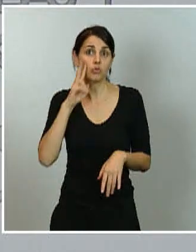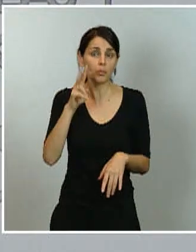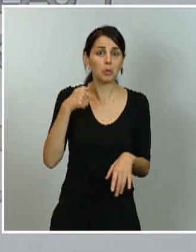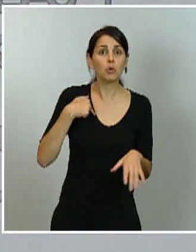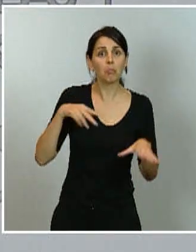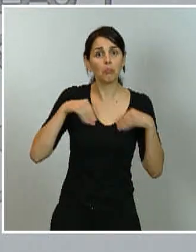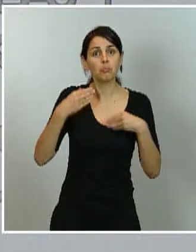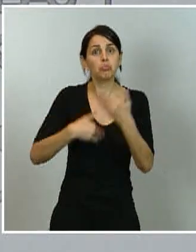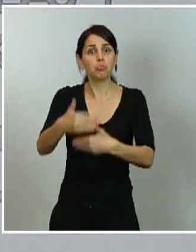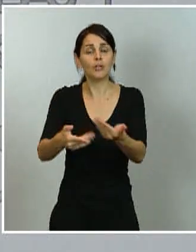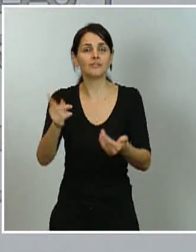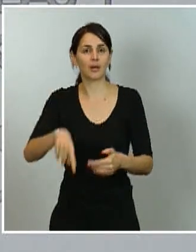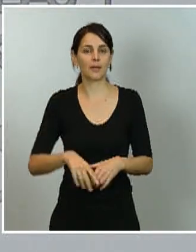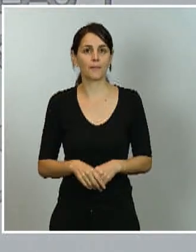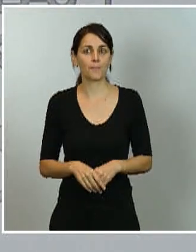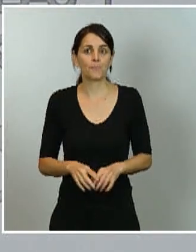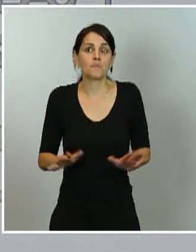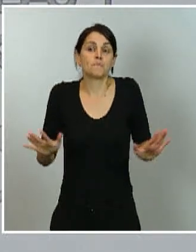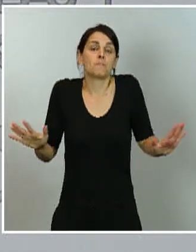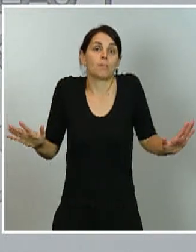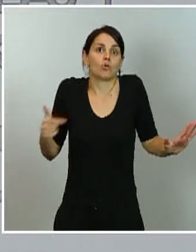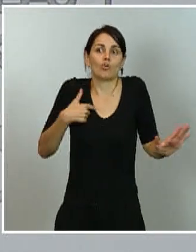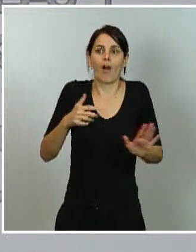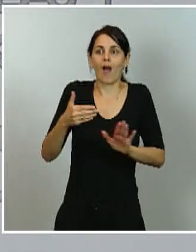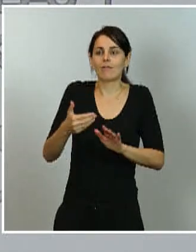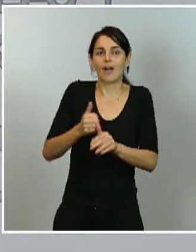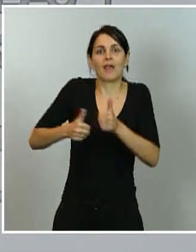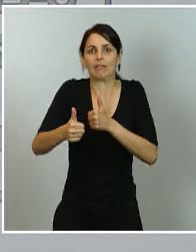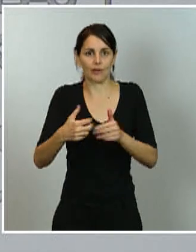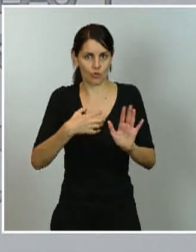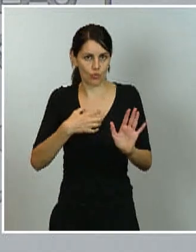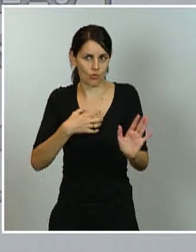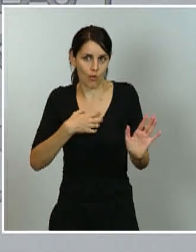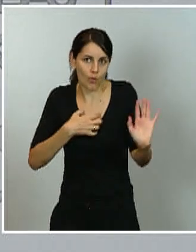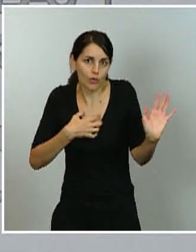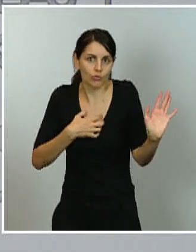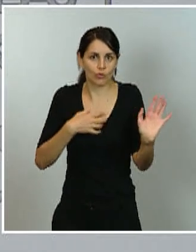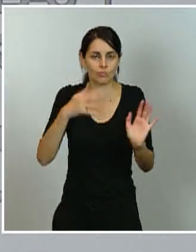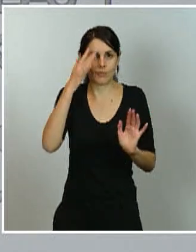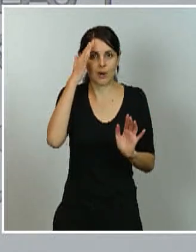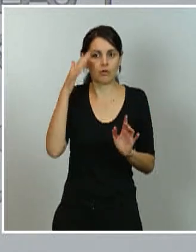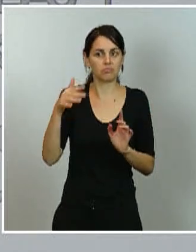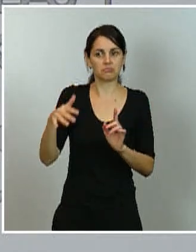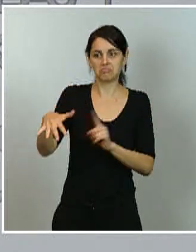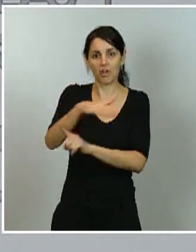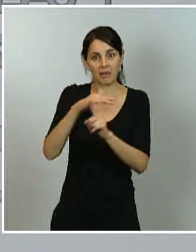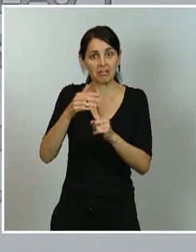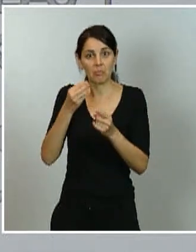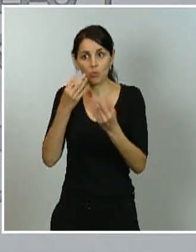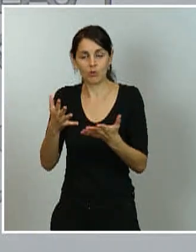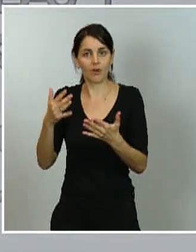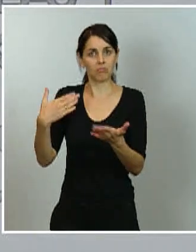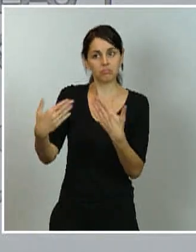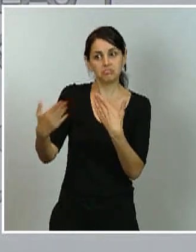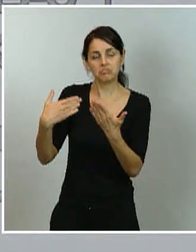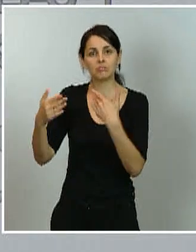la decisión que se va a adoptar. Yo pienso que será un ambiente propicio para que este acuerdo sea finalmente adoptado y también a